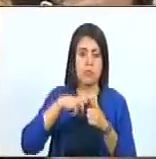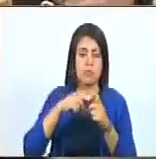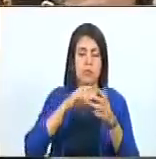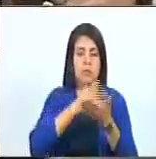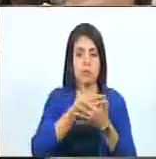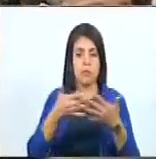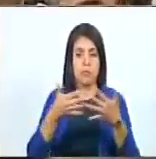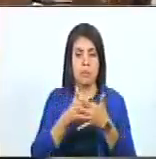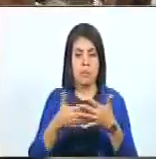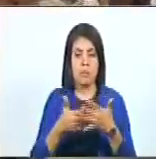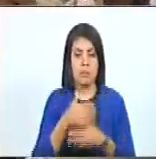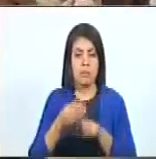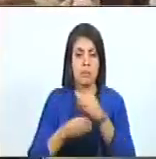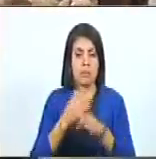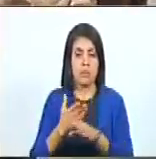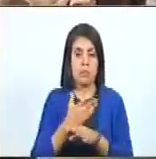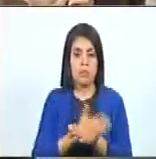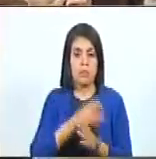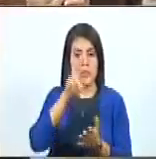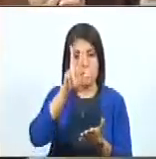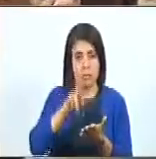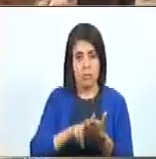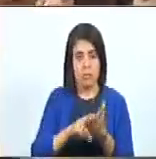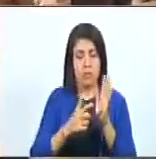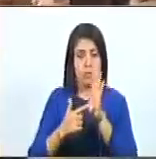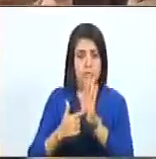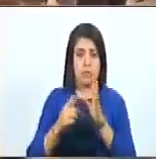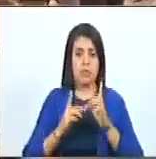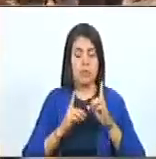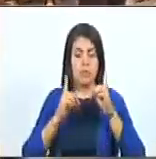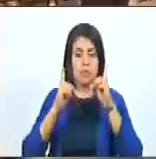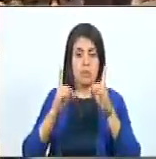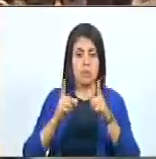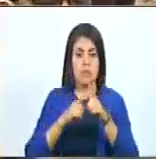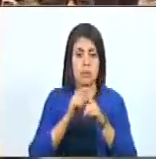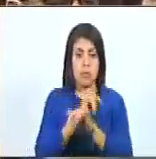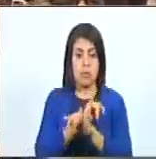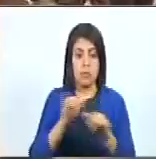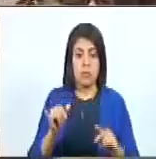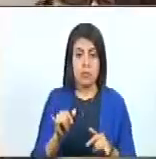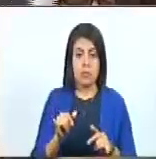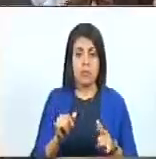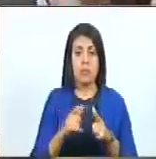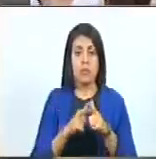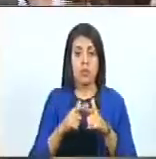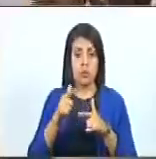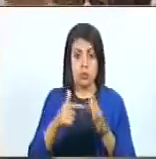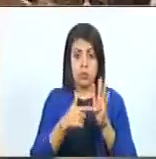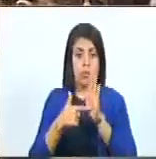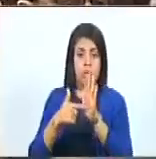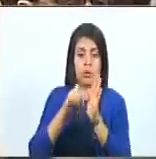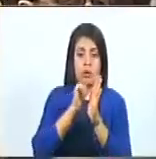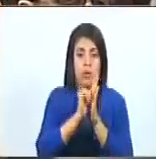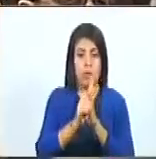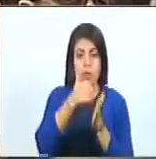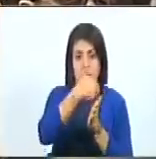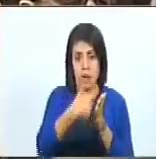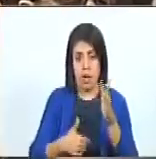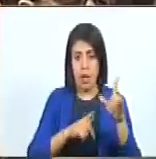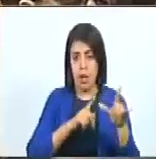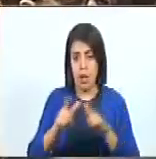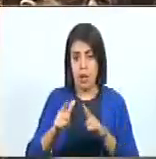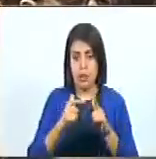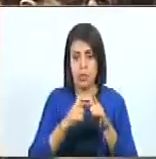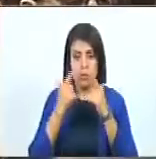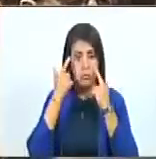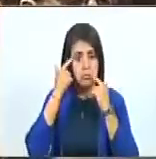redacción y antes de que se apruebe la disposición final y derogatoria presentar la propuesta al